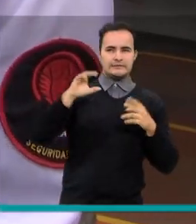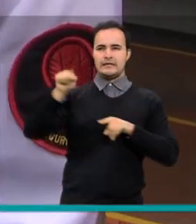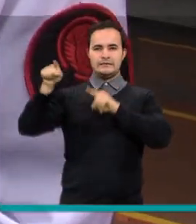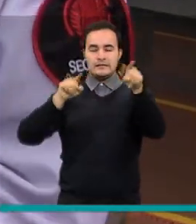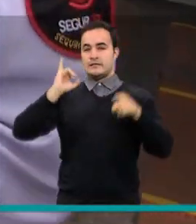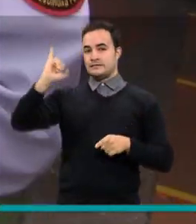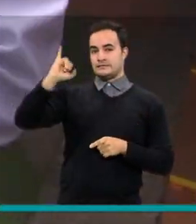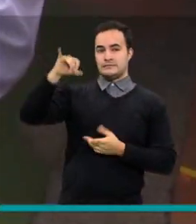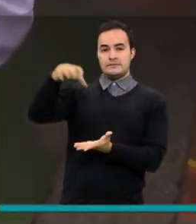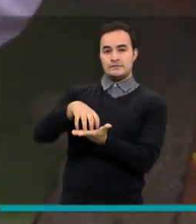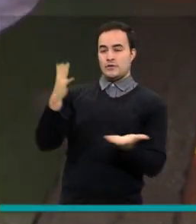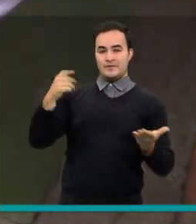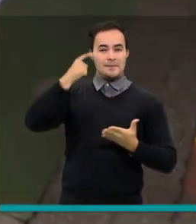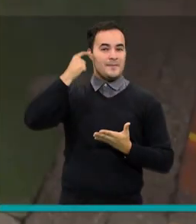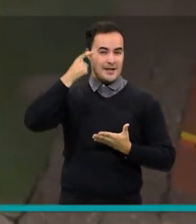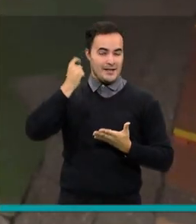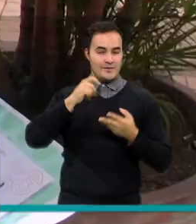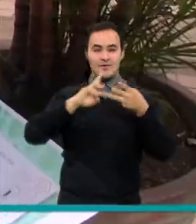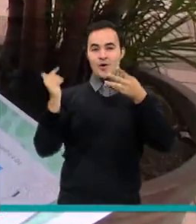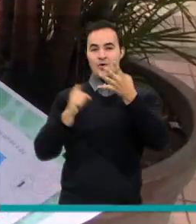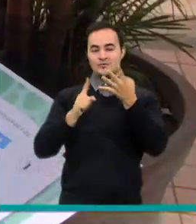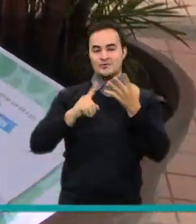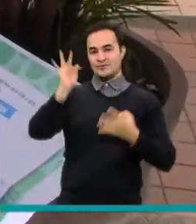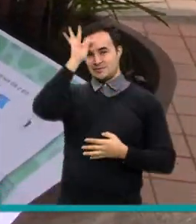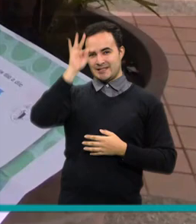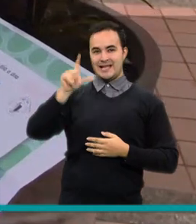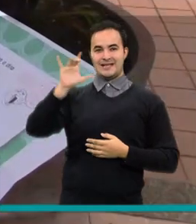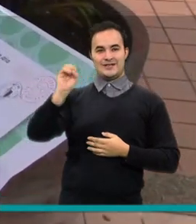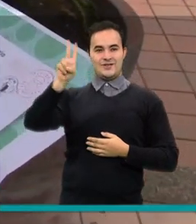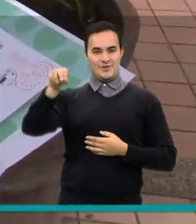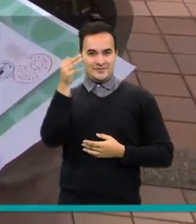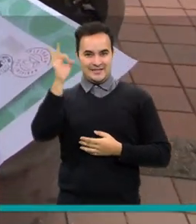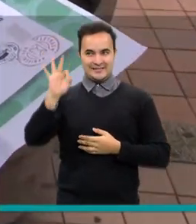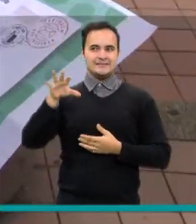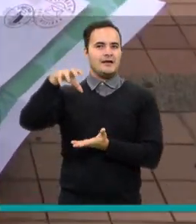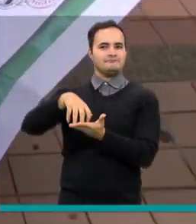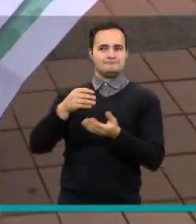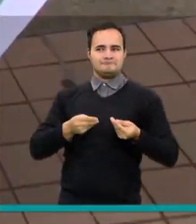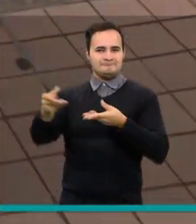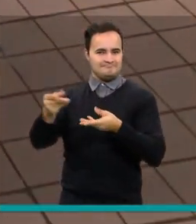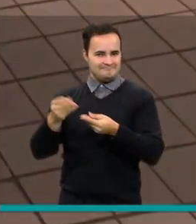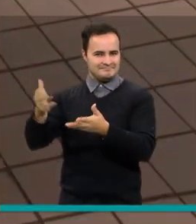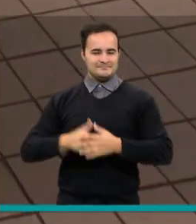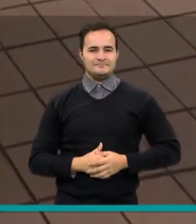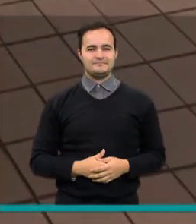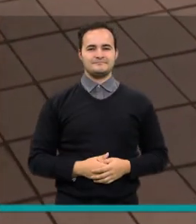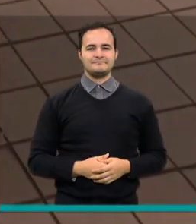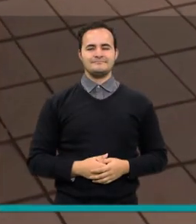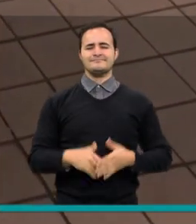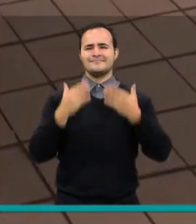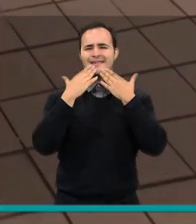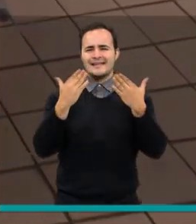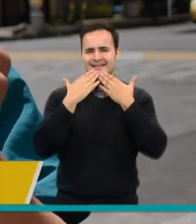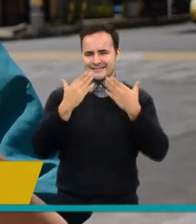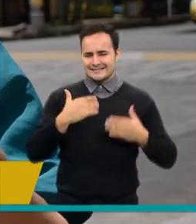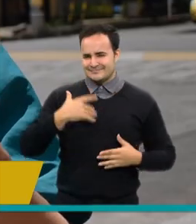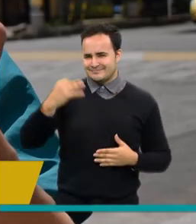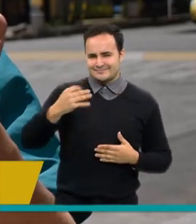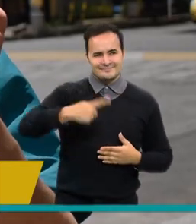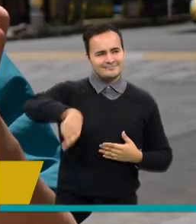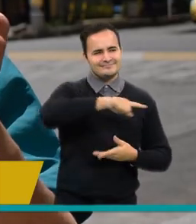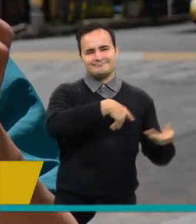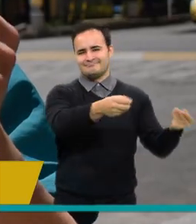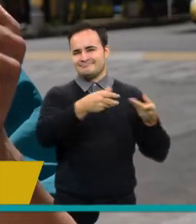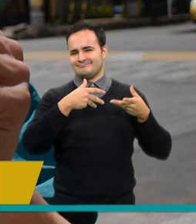la IPS Universitaria de Prado y la Clínica León 13. Agradecemos mucho el detalle que nos